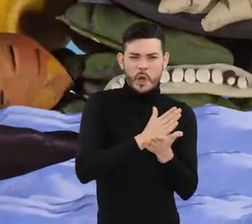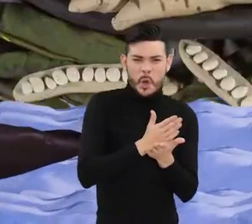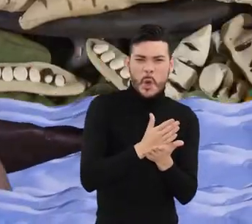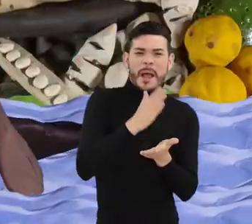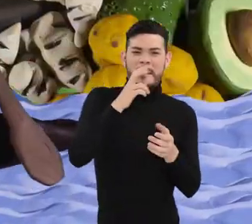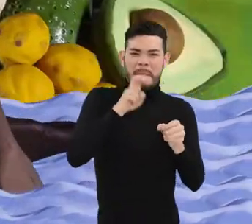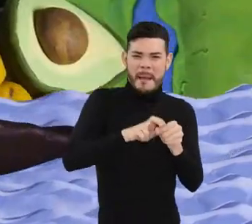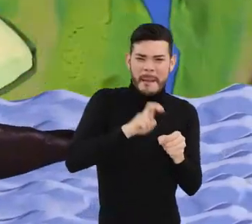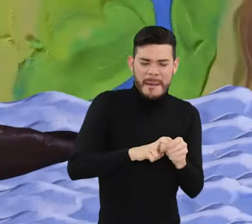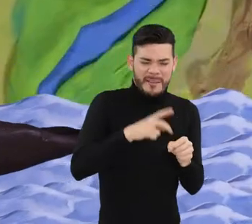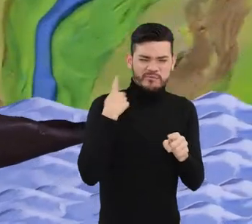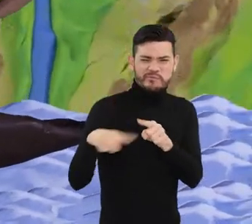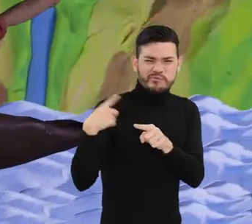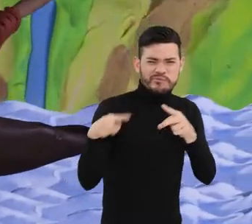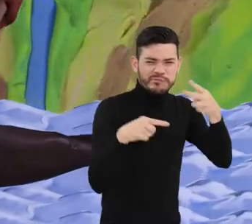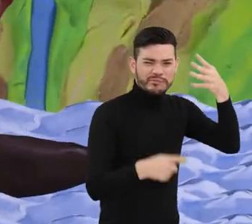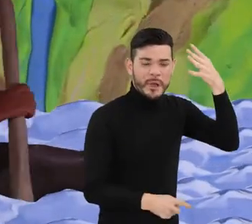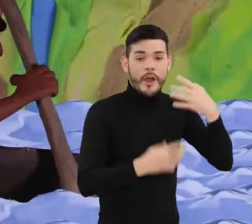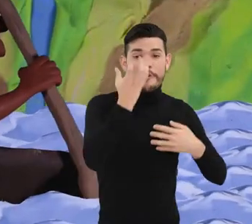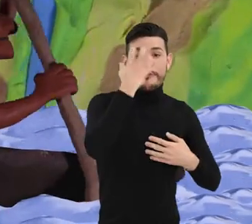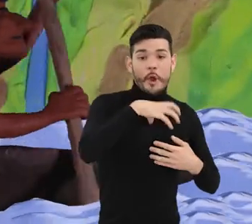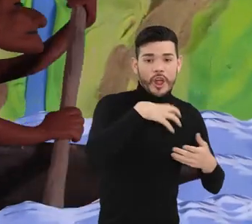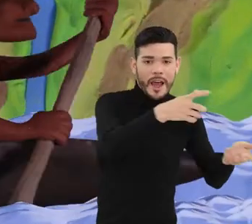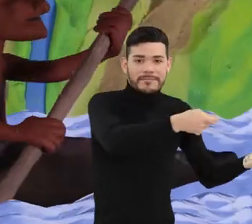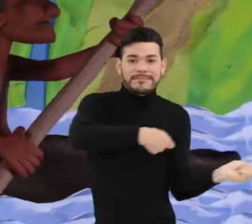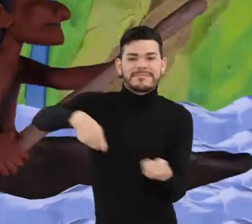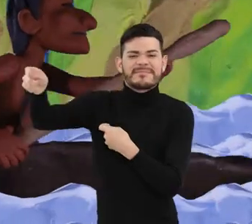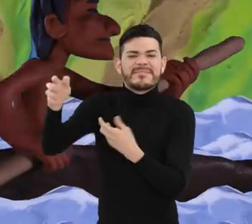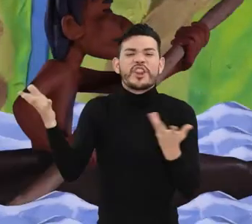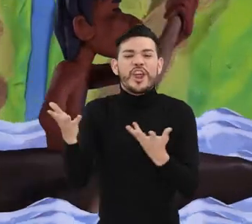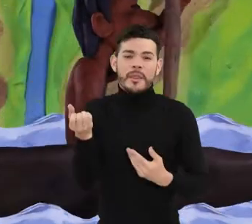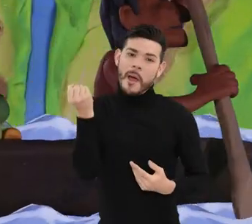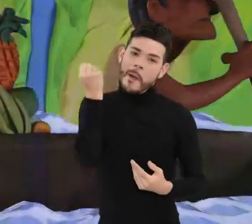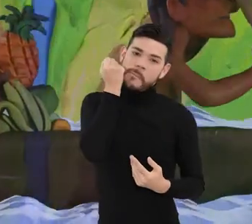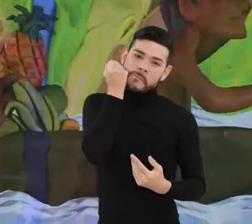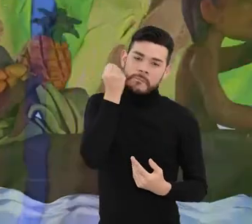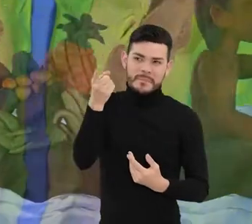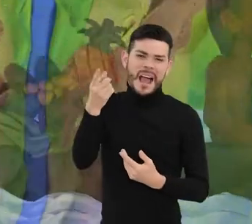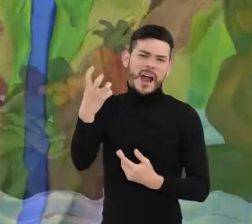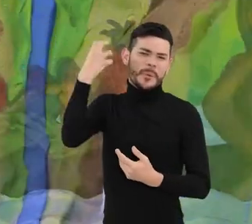infinidad de frutas que intercambiaban en la tora, actual Barranca Bermeja.